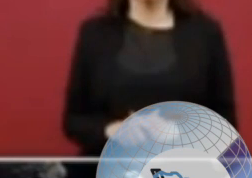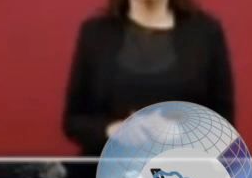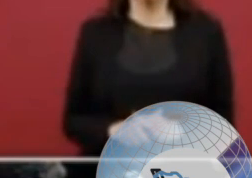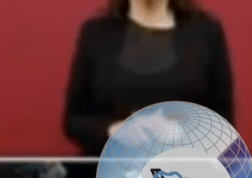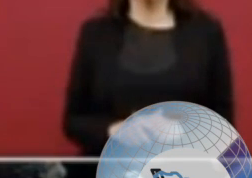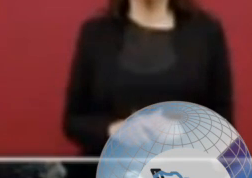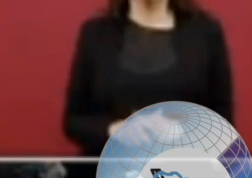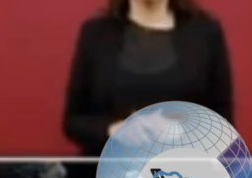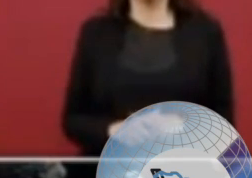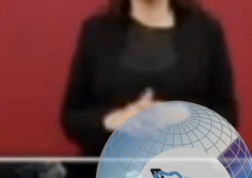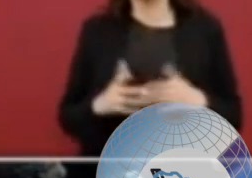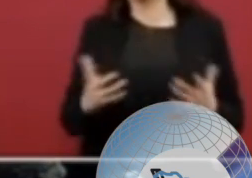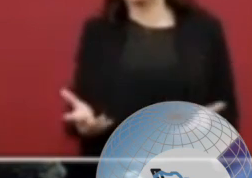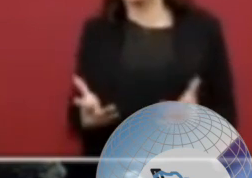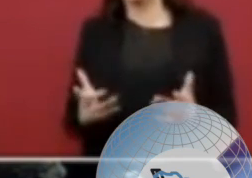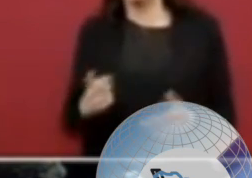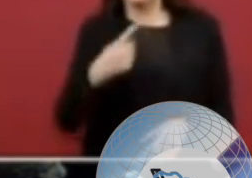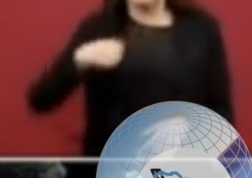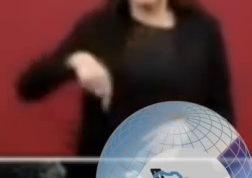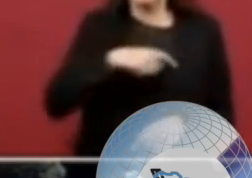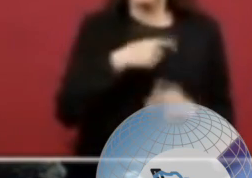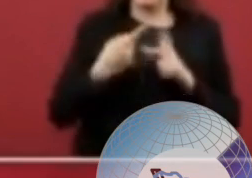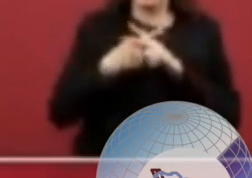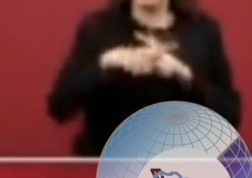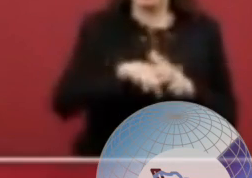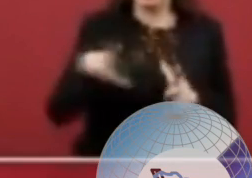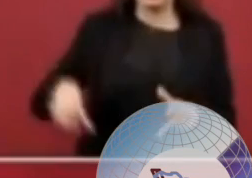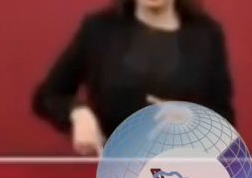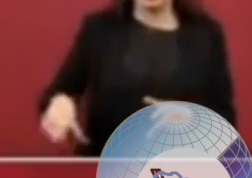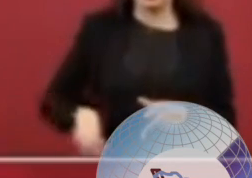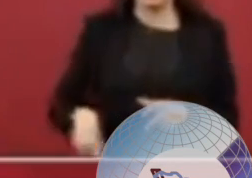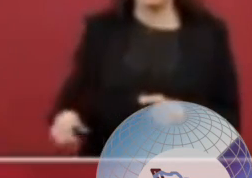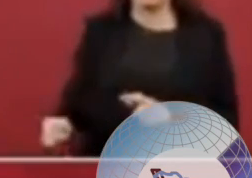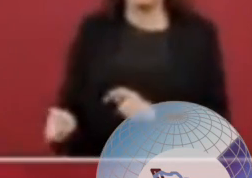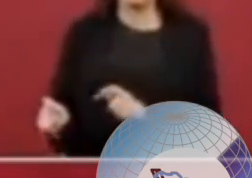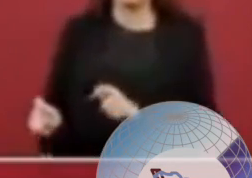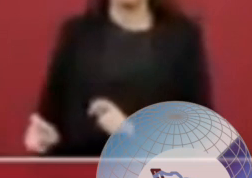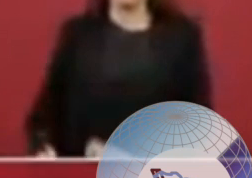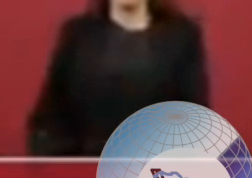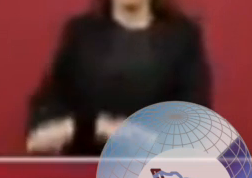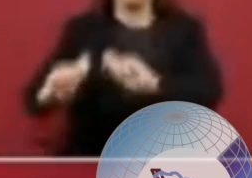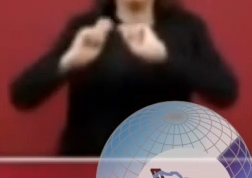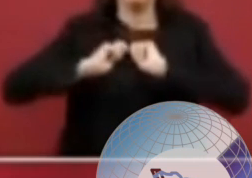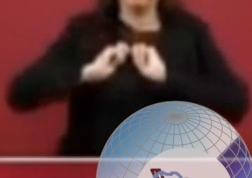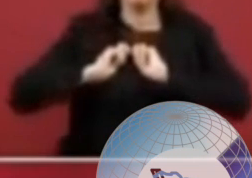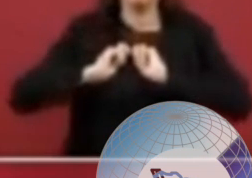Llegamos y entonces encontramos esta situación.